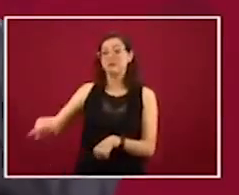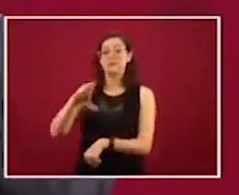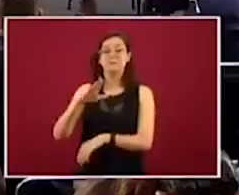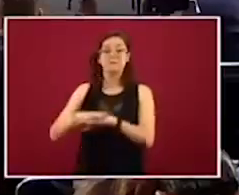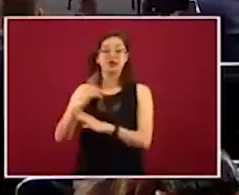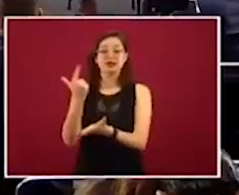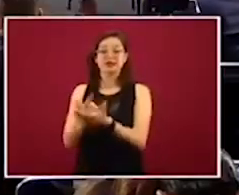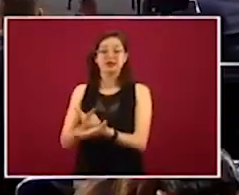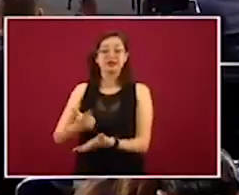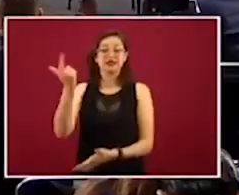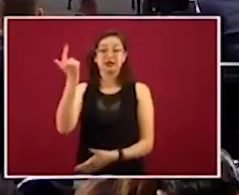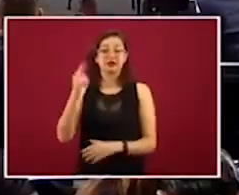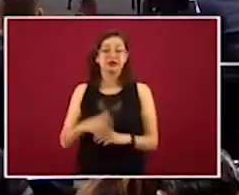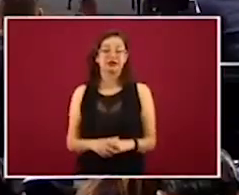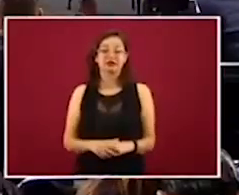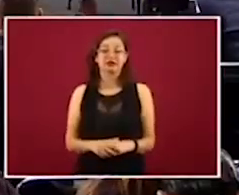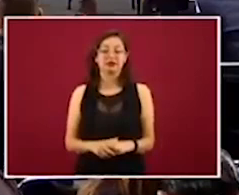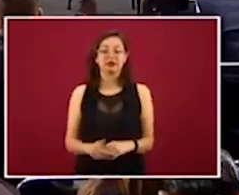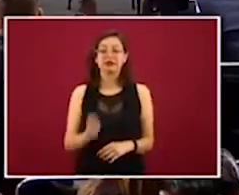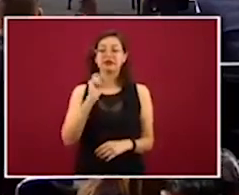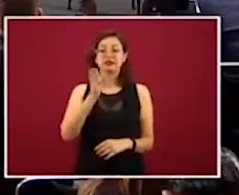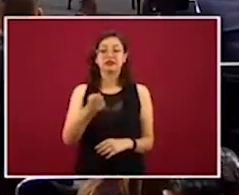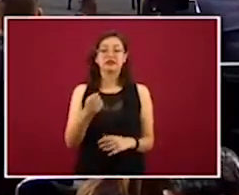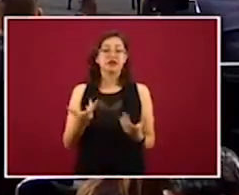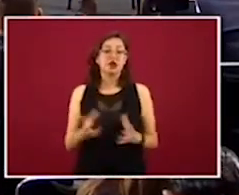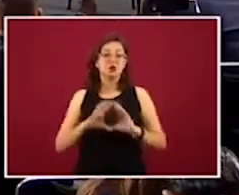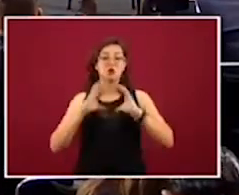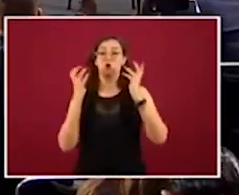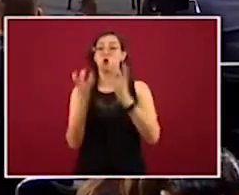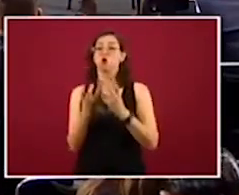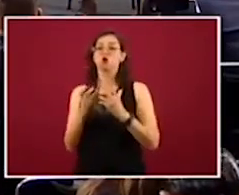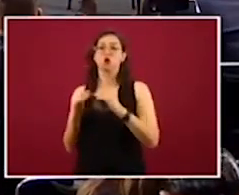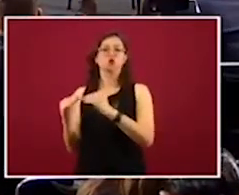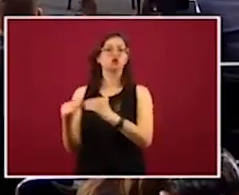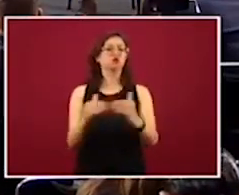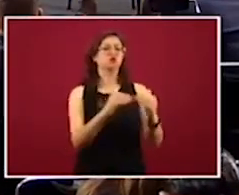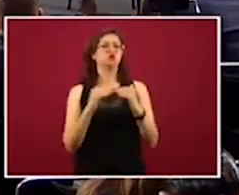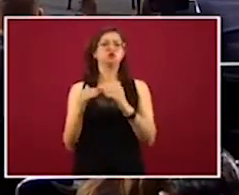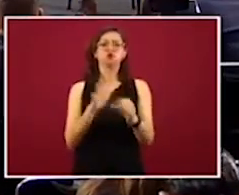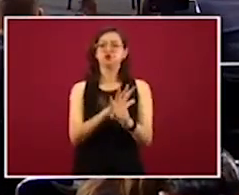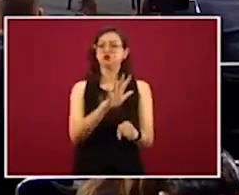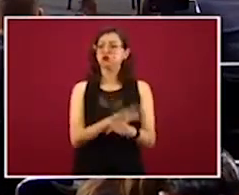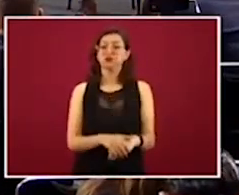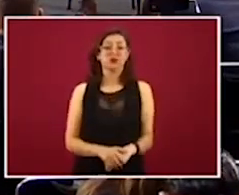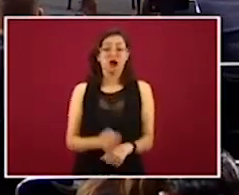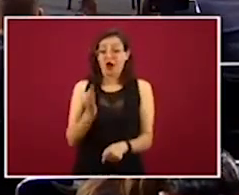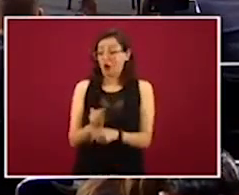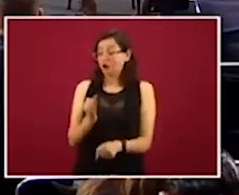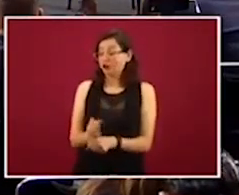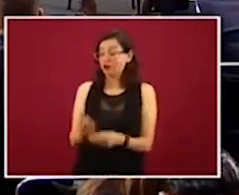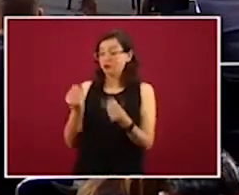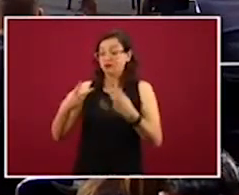a dar en un nivel teórico, es algo que está pasando todos los días. Hay gente que ya no tiene empleo hoy,